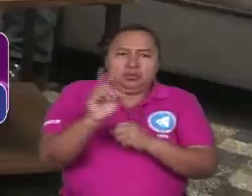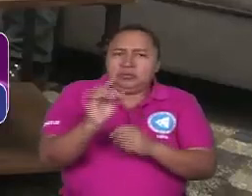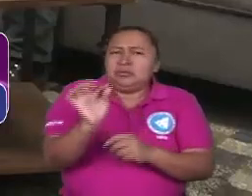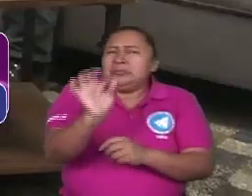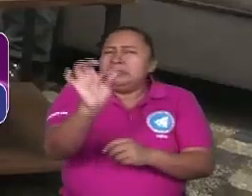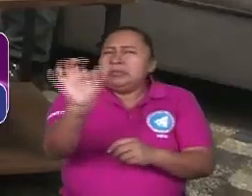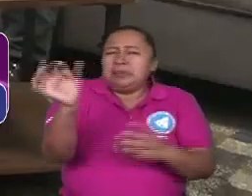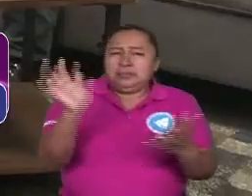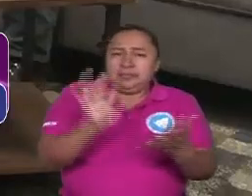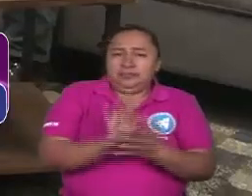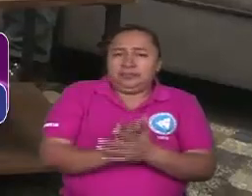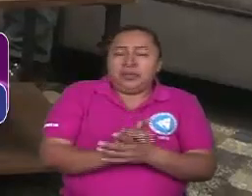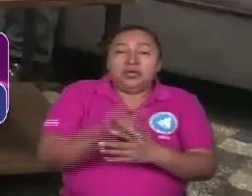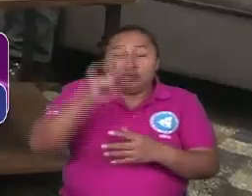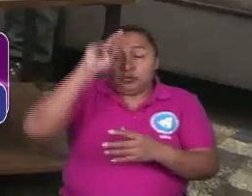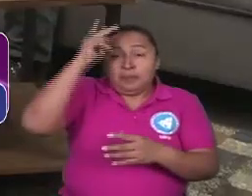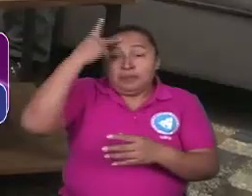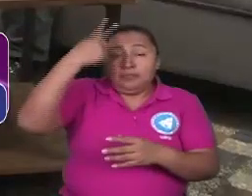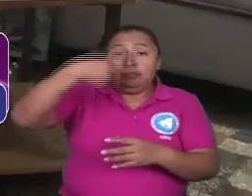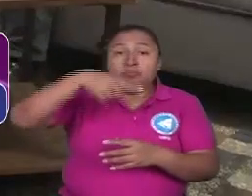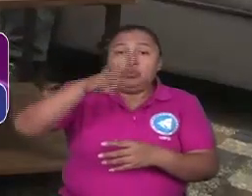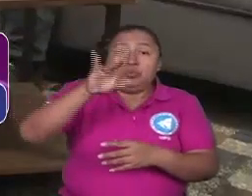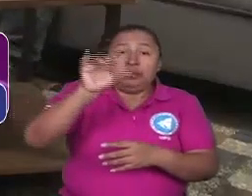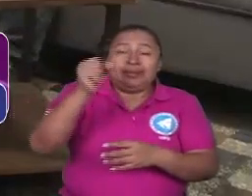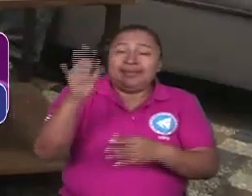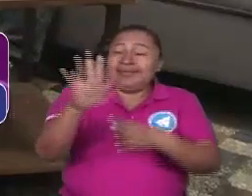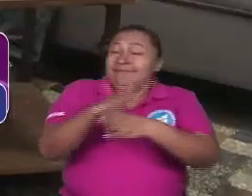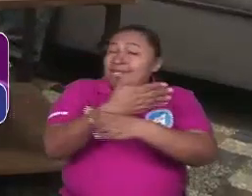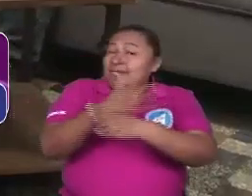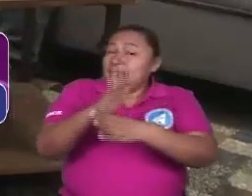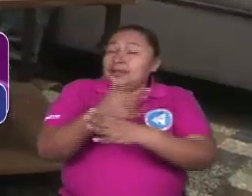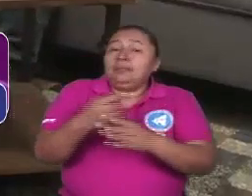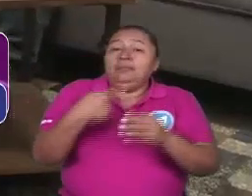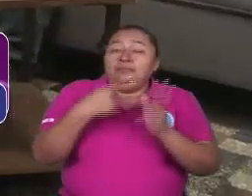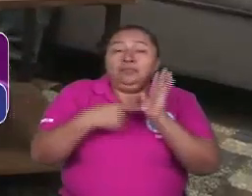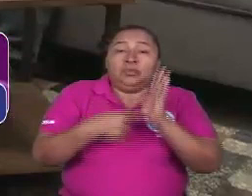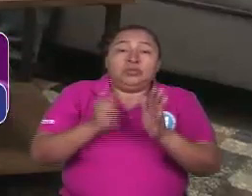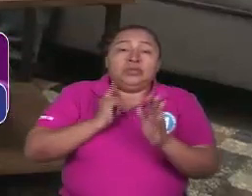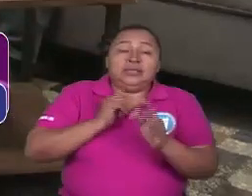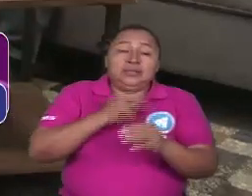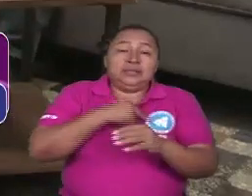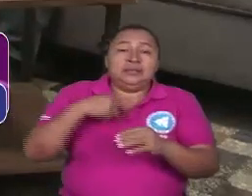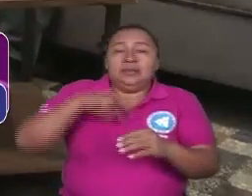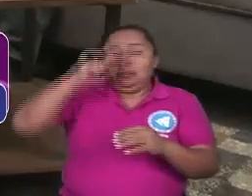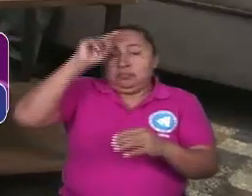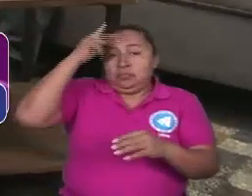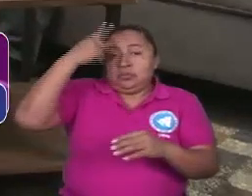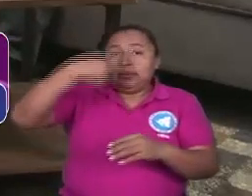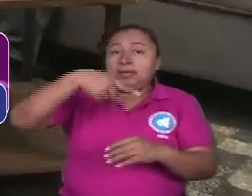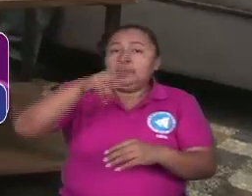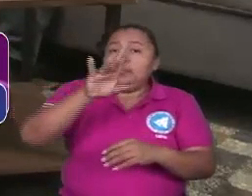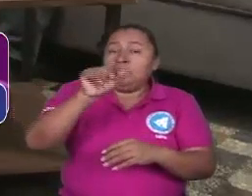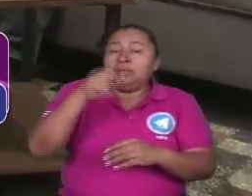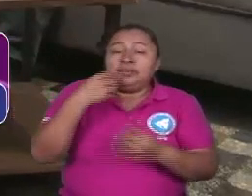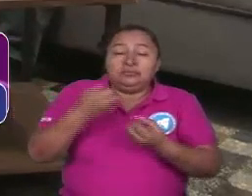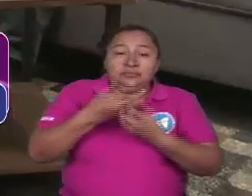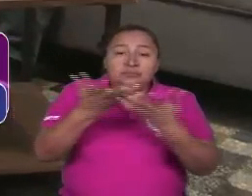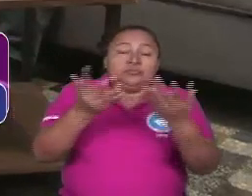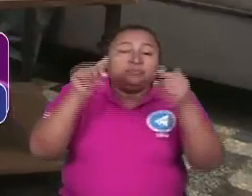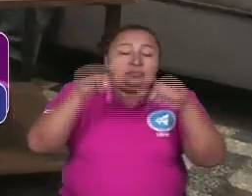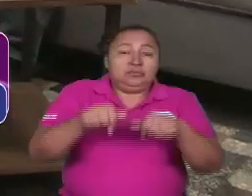mínima. Son políticas públicas distintas. Vos tenés que hacer políticas públicas orientadas a sacar,